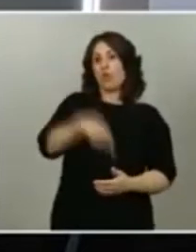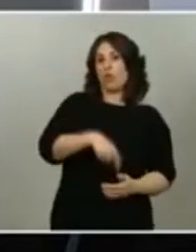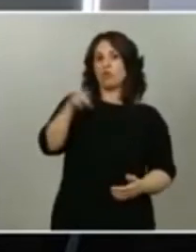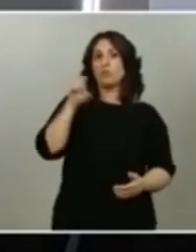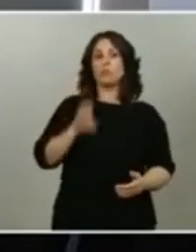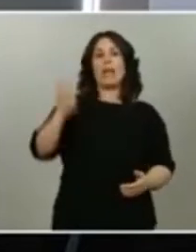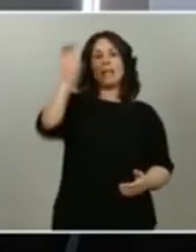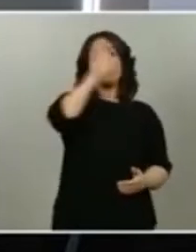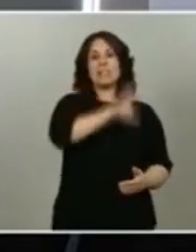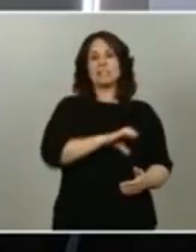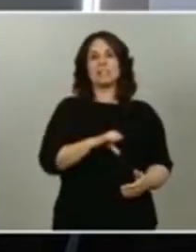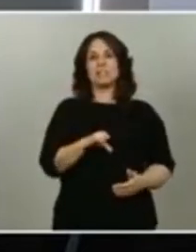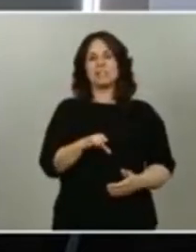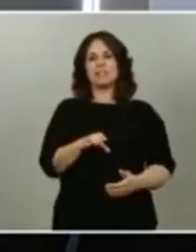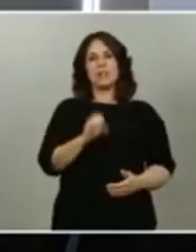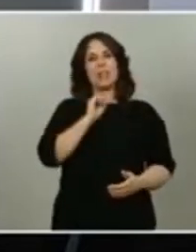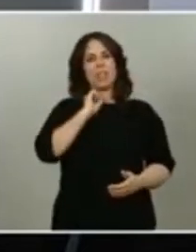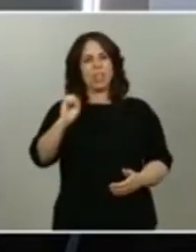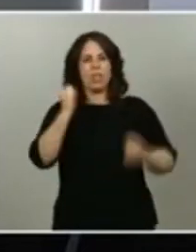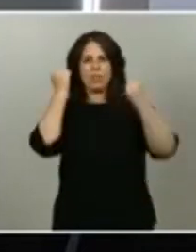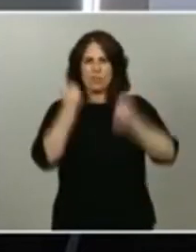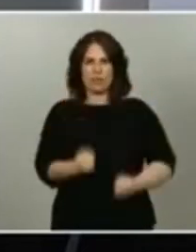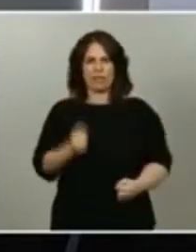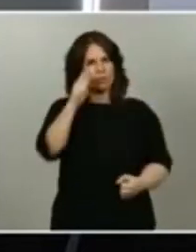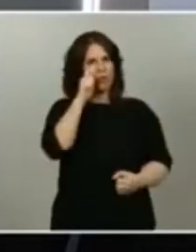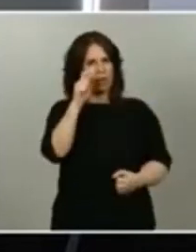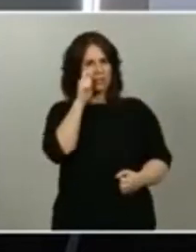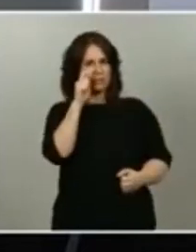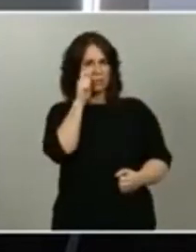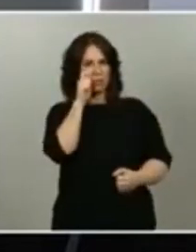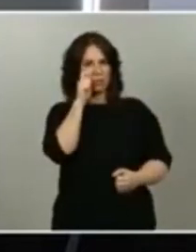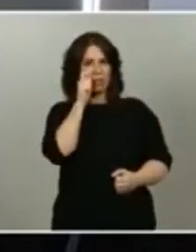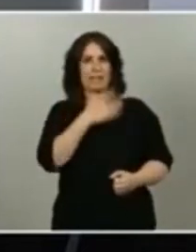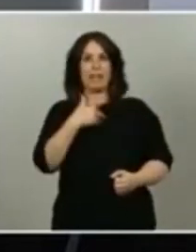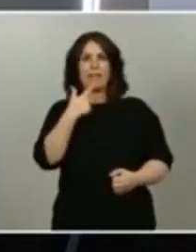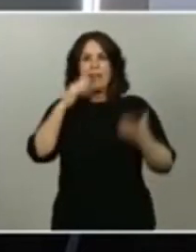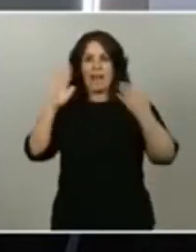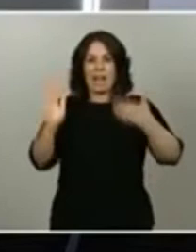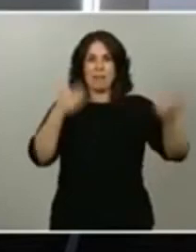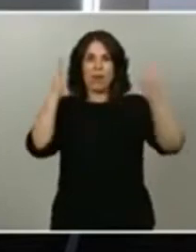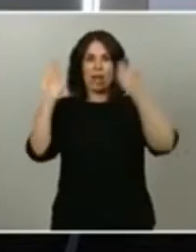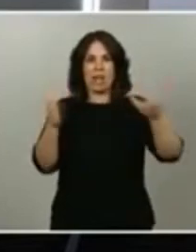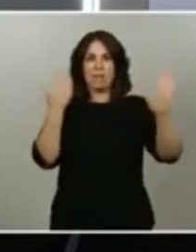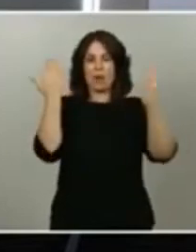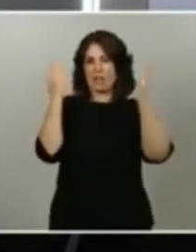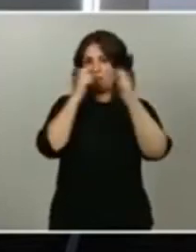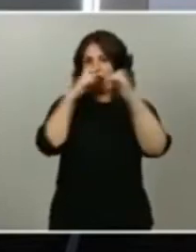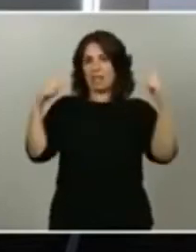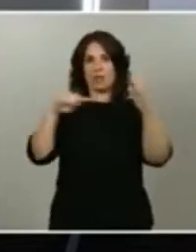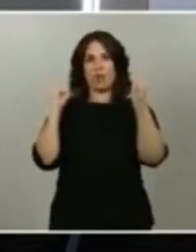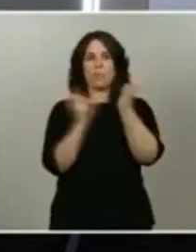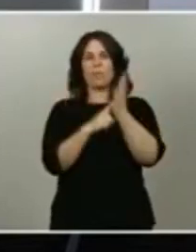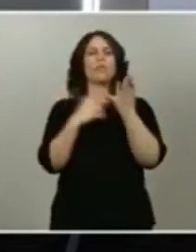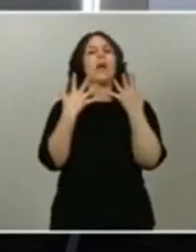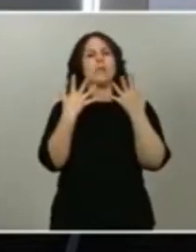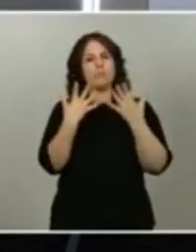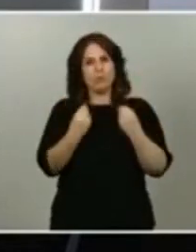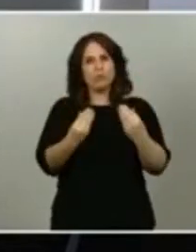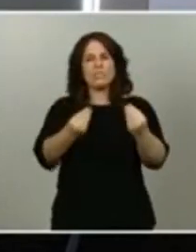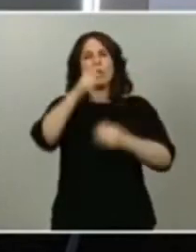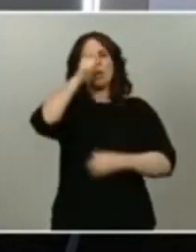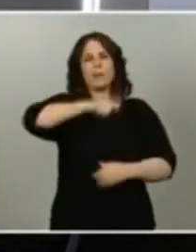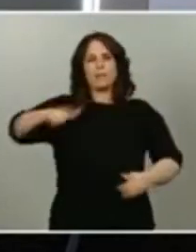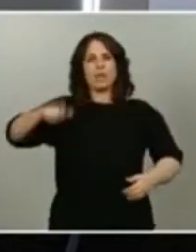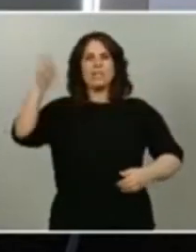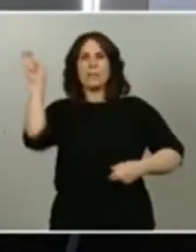dependencia del turismo y que durante todas las épocas del año se producen afluencia de personas que proceden de otros